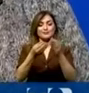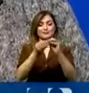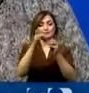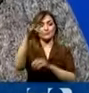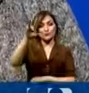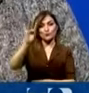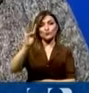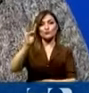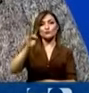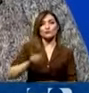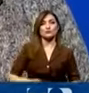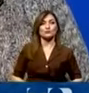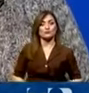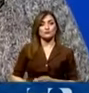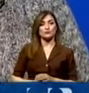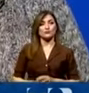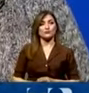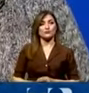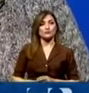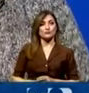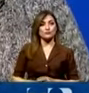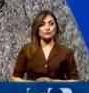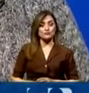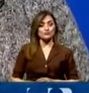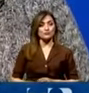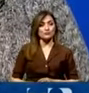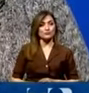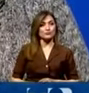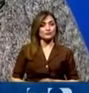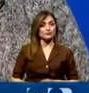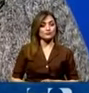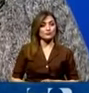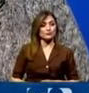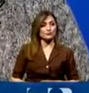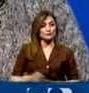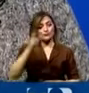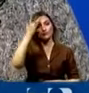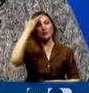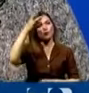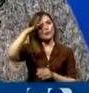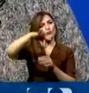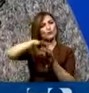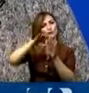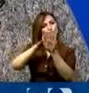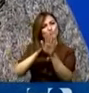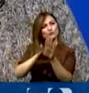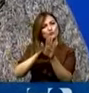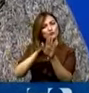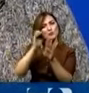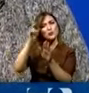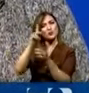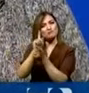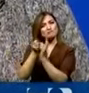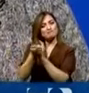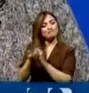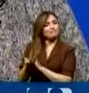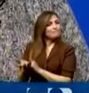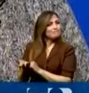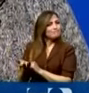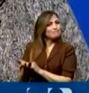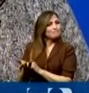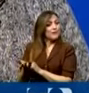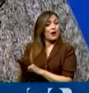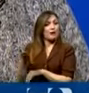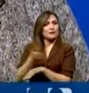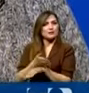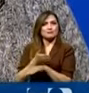Pachacuti. Ahora, ¿por qué cree usted que van a contar con esos votos y ellos cambiar de opinión cuando últimamente han demostrado su oposición?